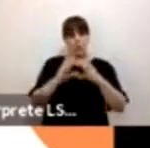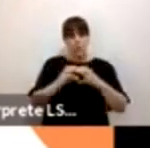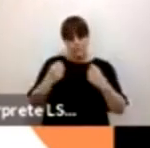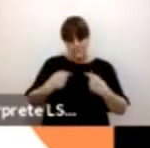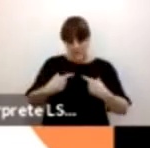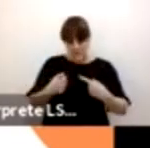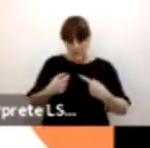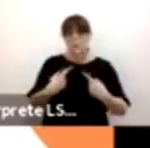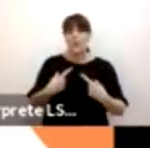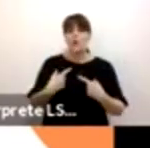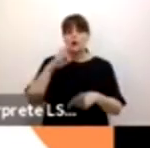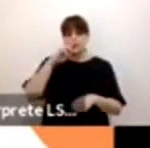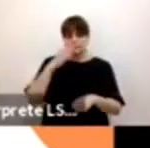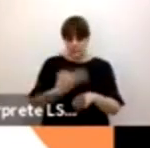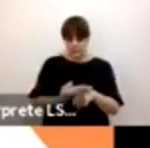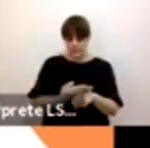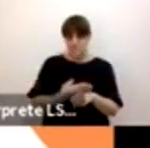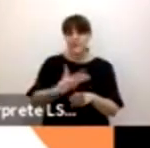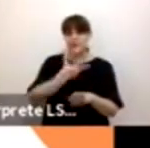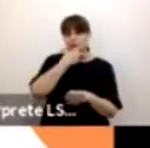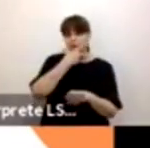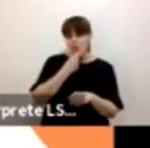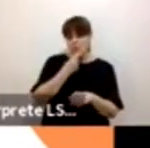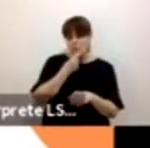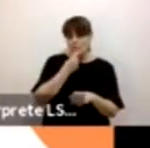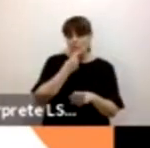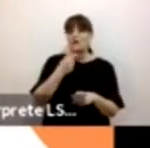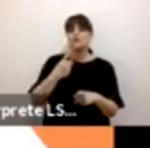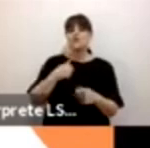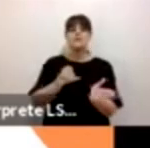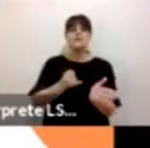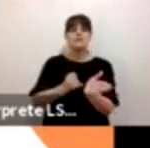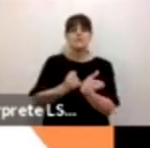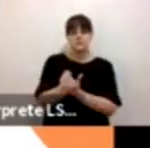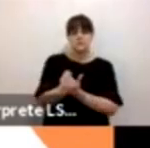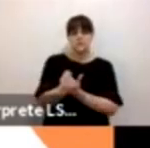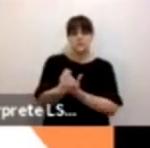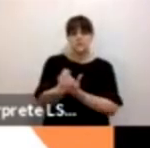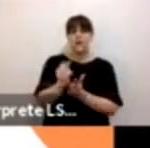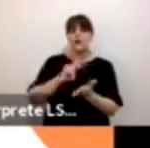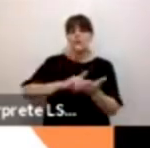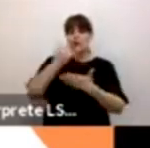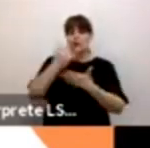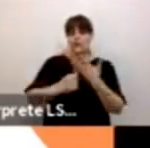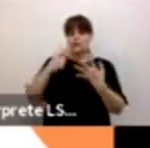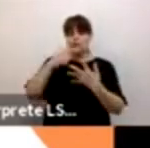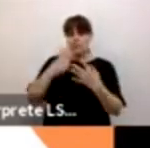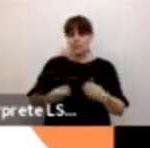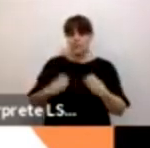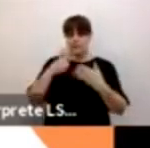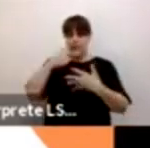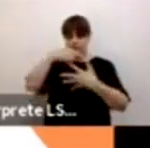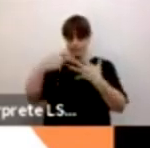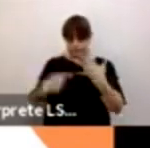Hay algunos que son más concretos y aterrizados y otros que se prestan más para la reflexión y el cuestionamiento.